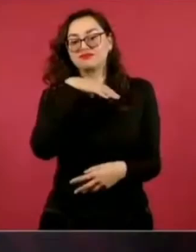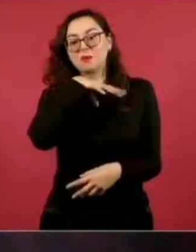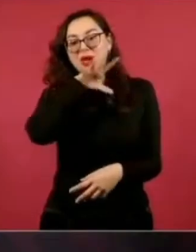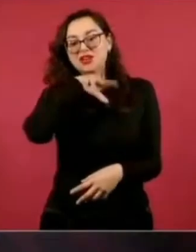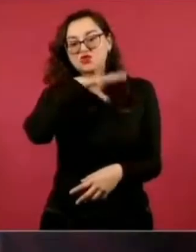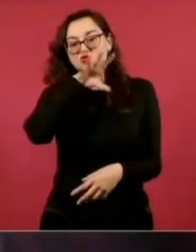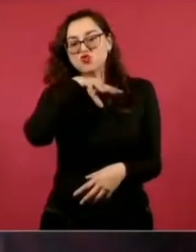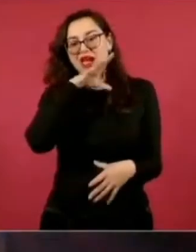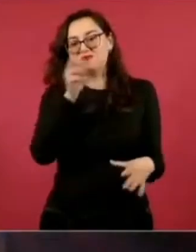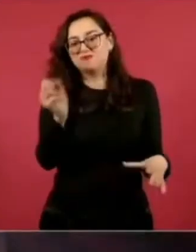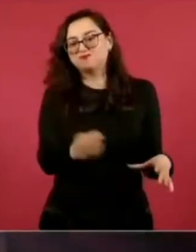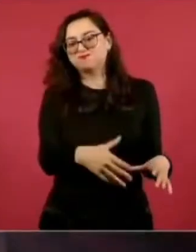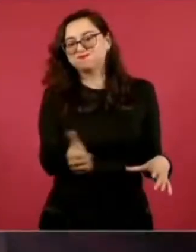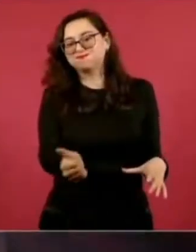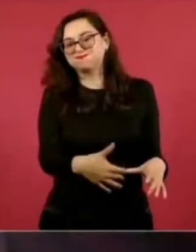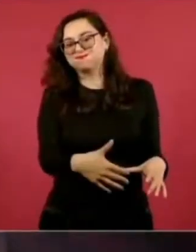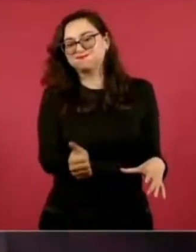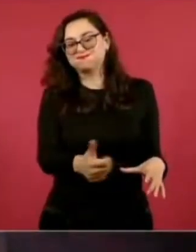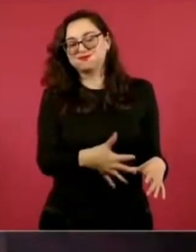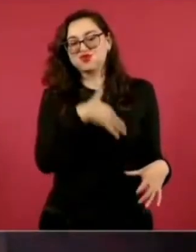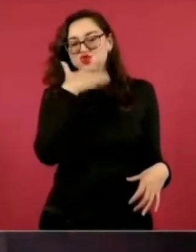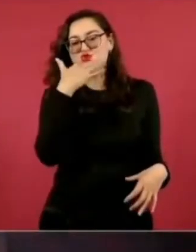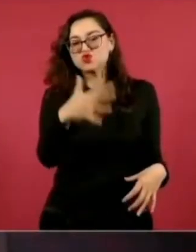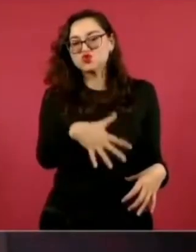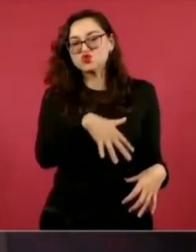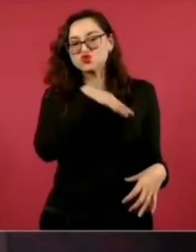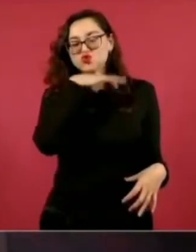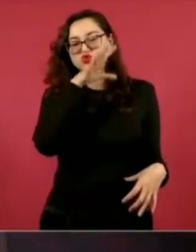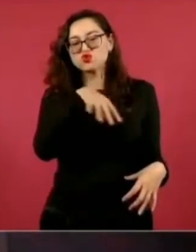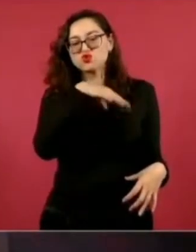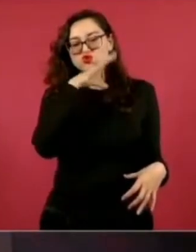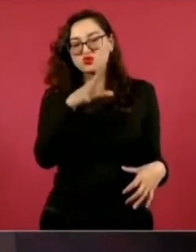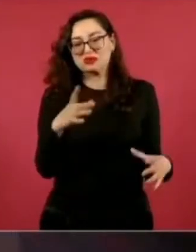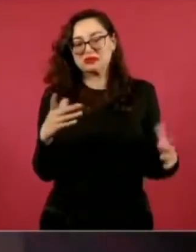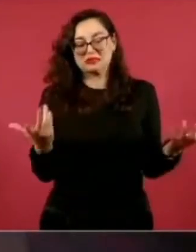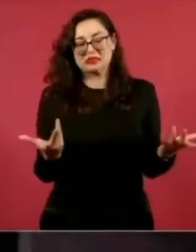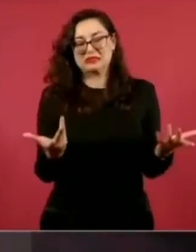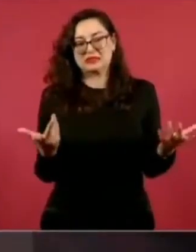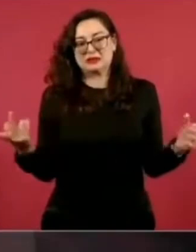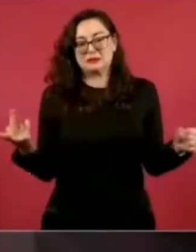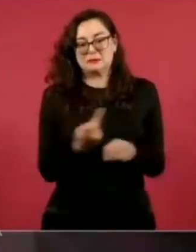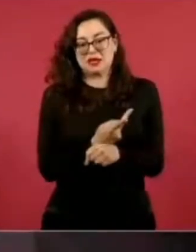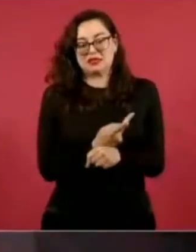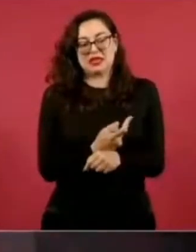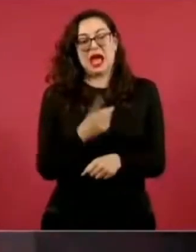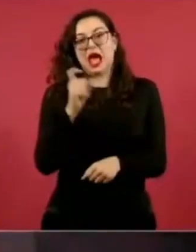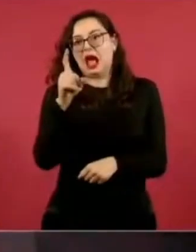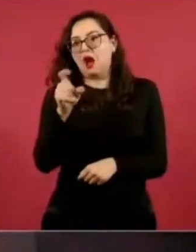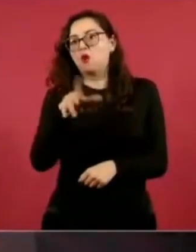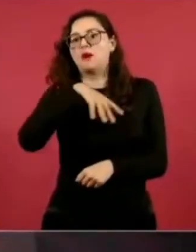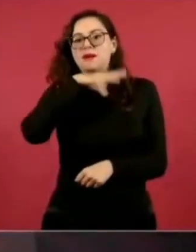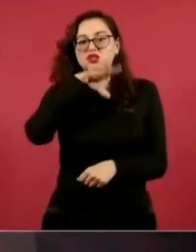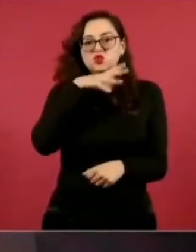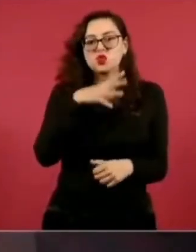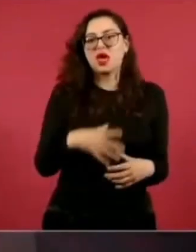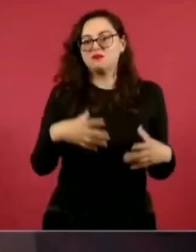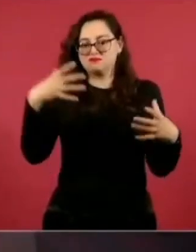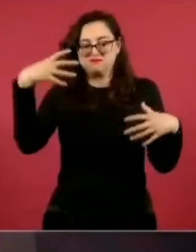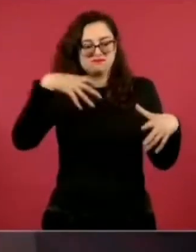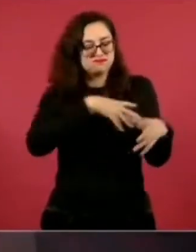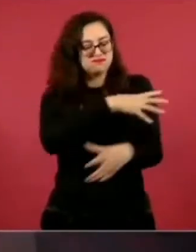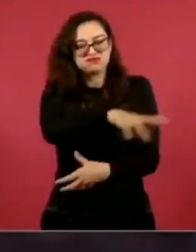es un drenaje de muy poco diámetro para todo lo que ha estado lloviendo.